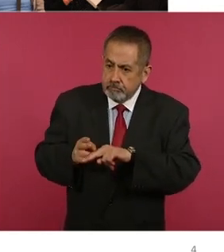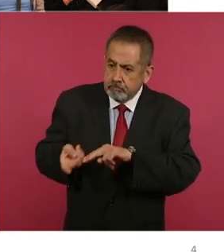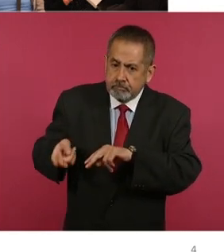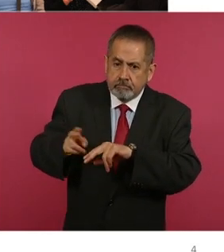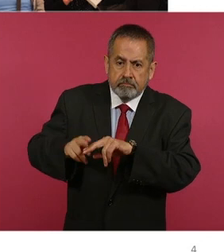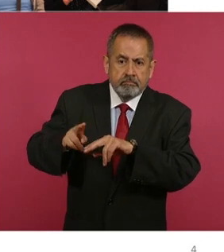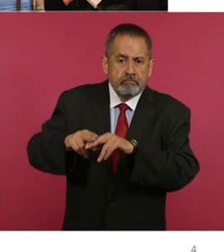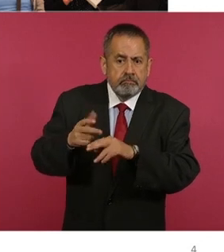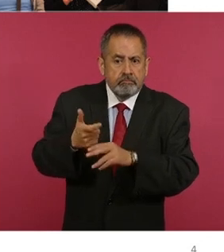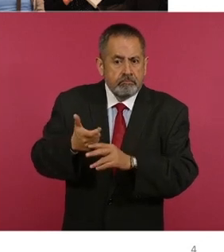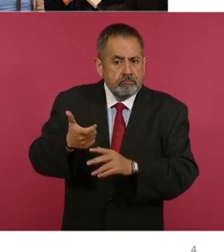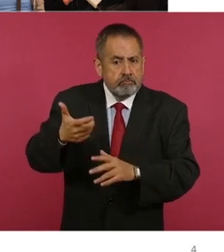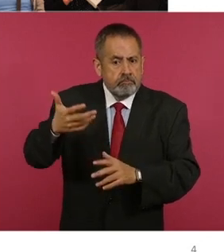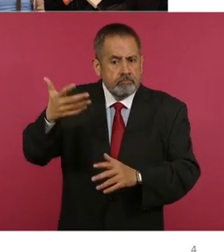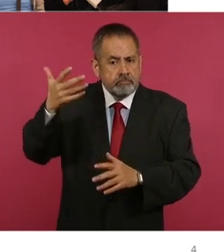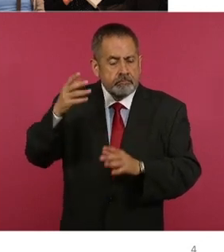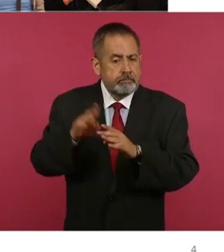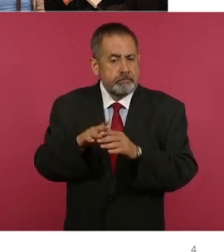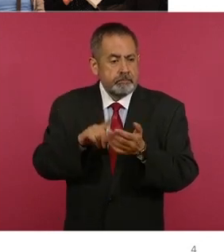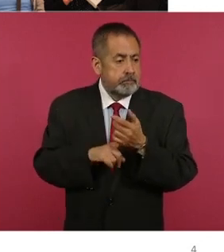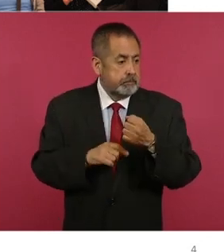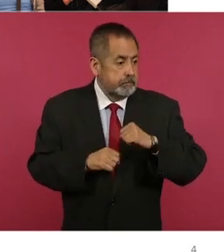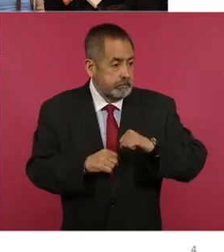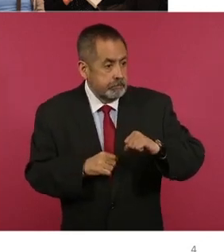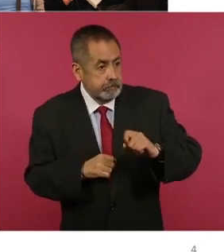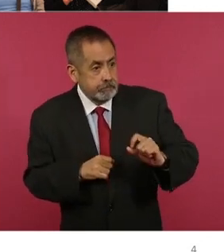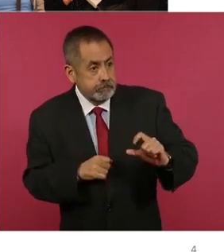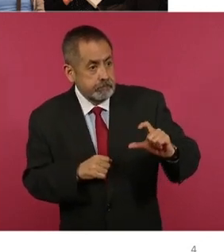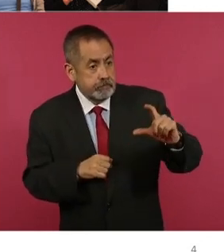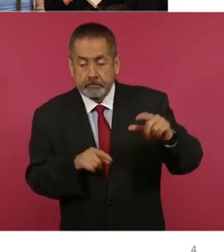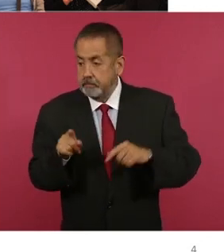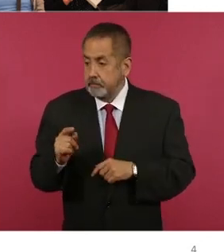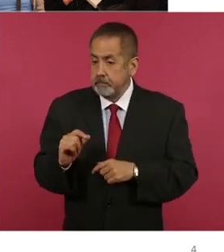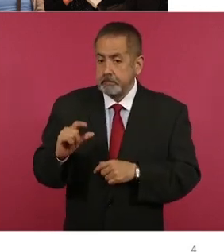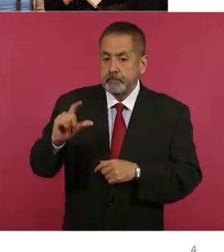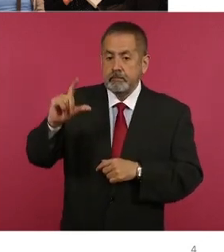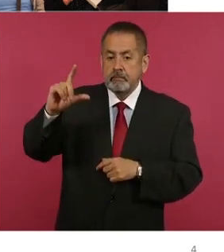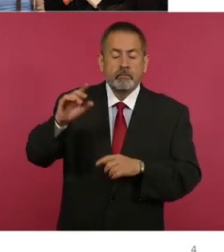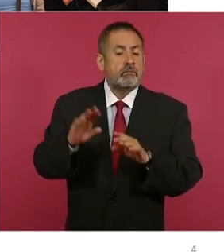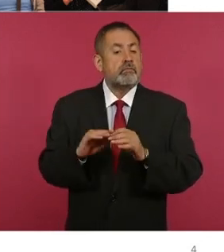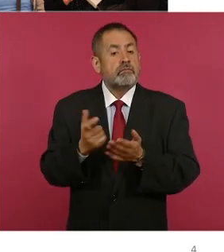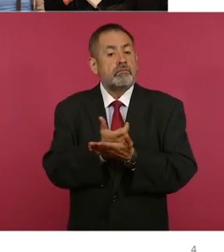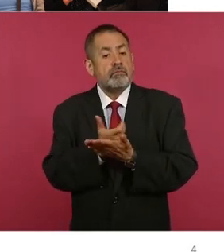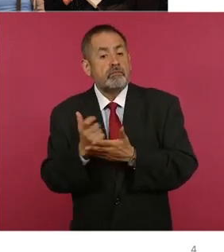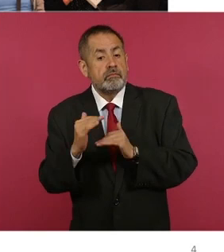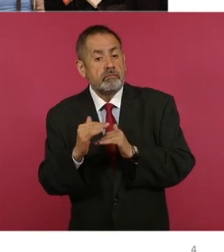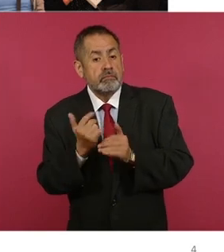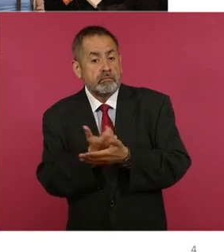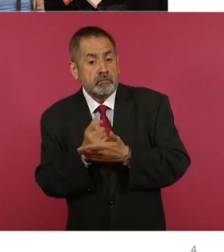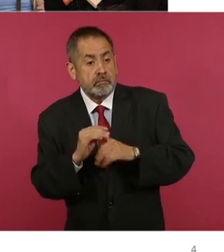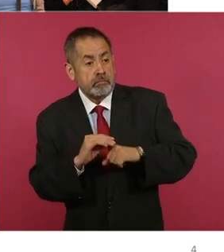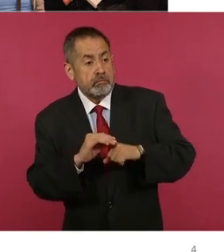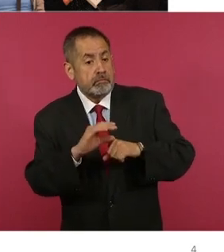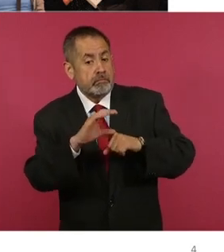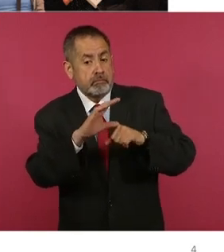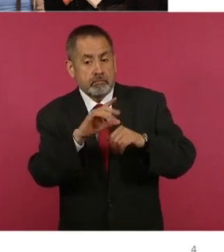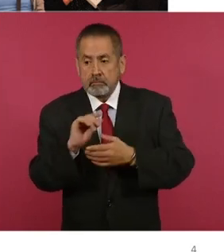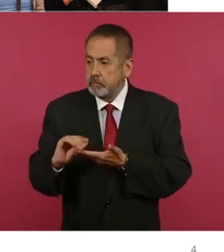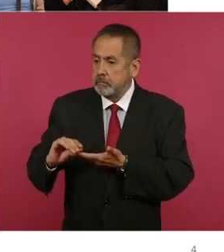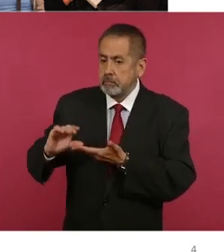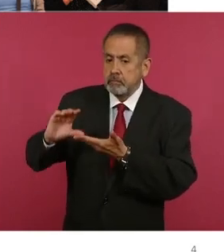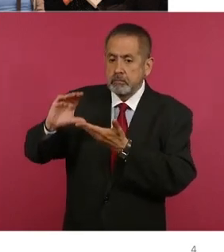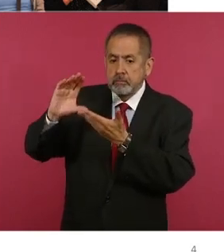precisamente actualizadas con la inflación o con el salario mínimo. Estos créditos desde 2019,